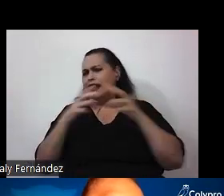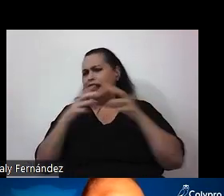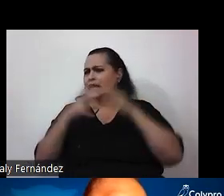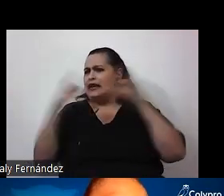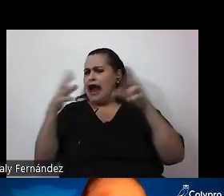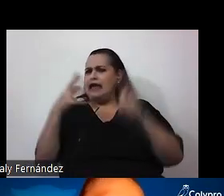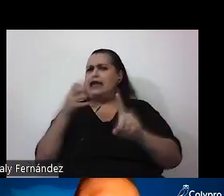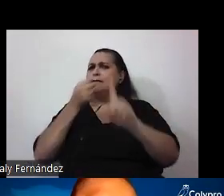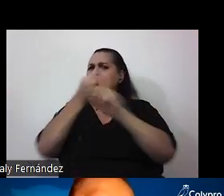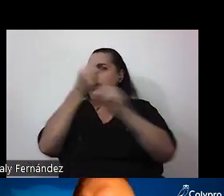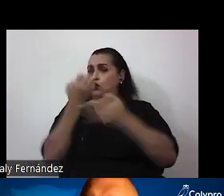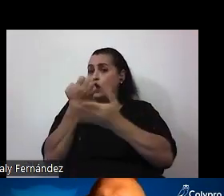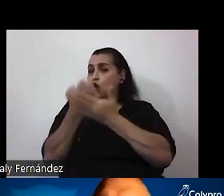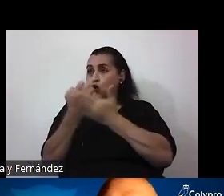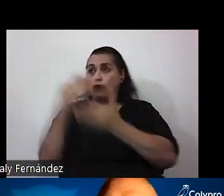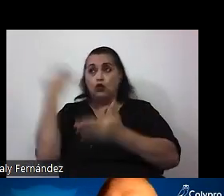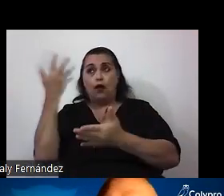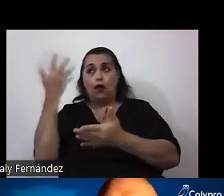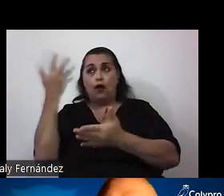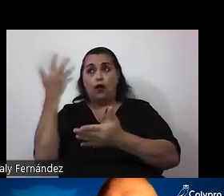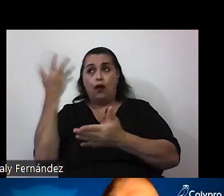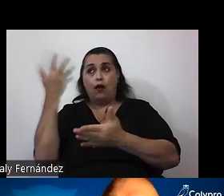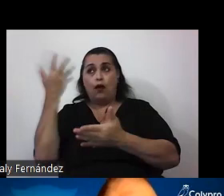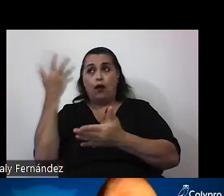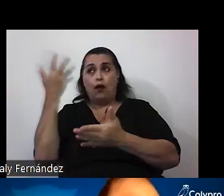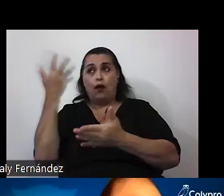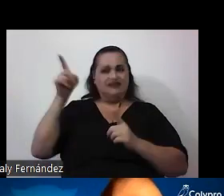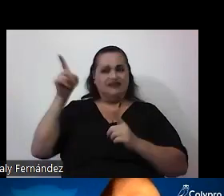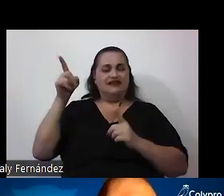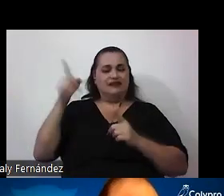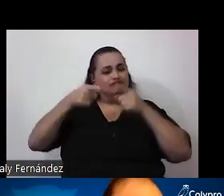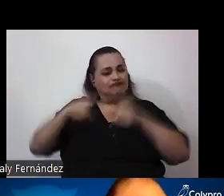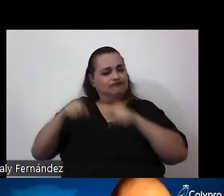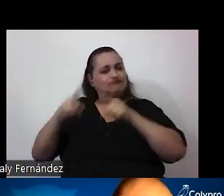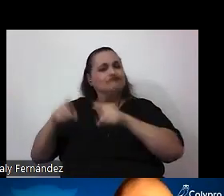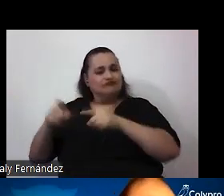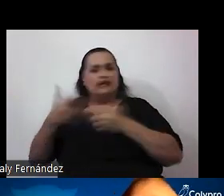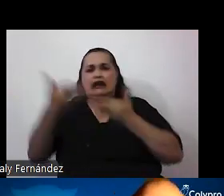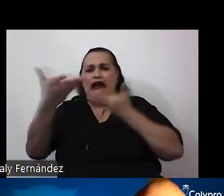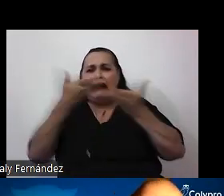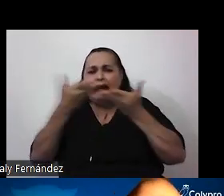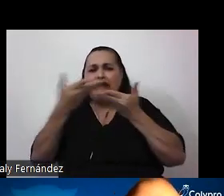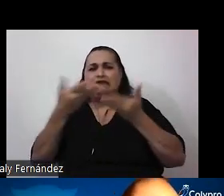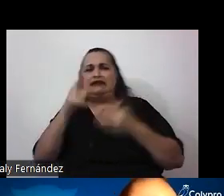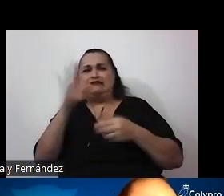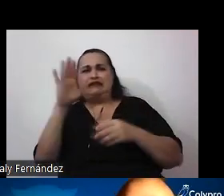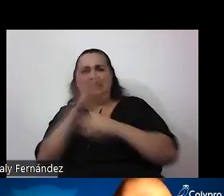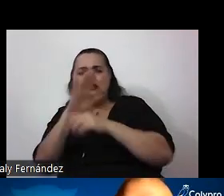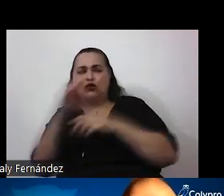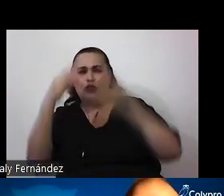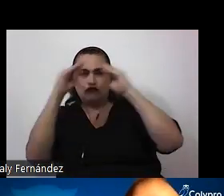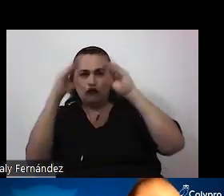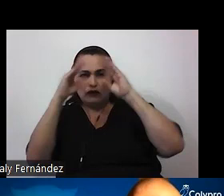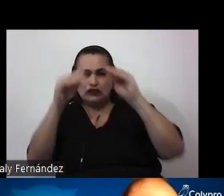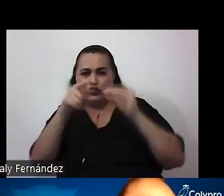y ambiental en nuestra sociedad porque es un tema que está muy presente en la arena mediática porque es un tema que genera fuertes